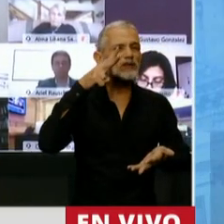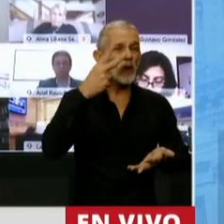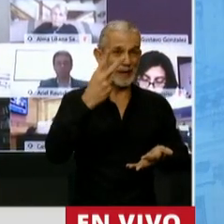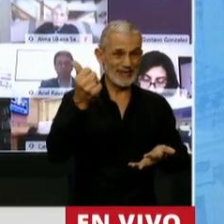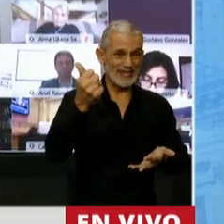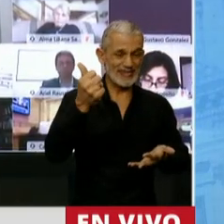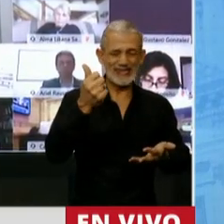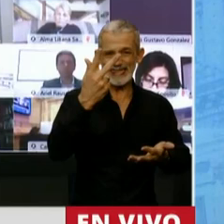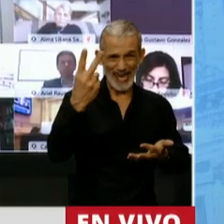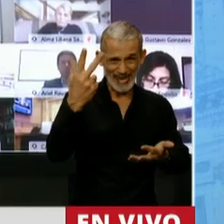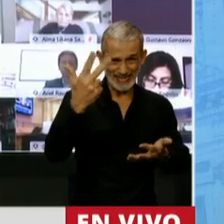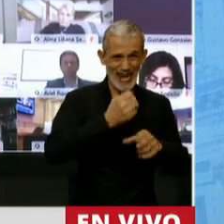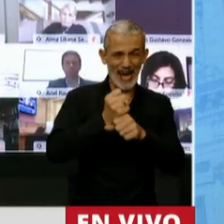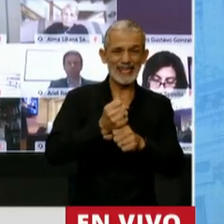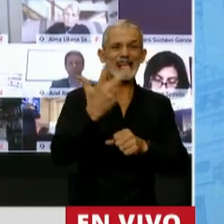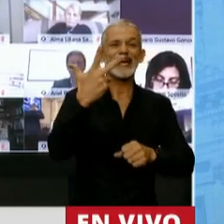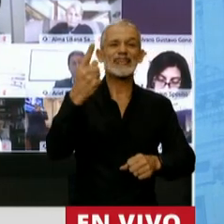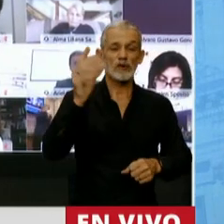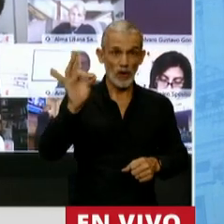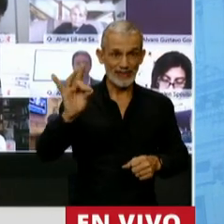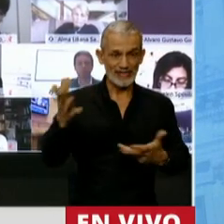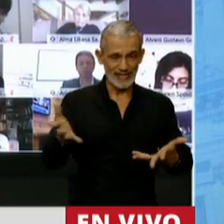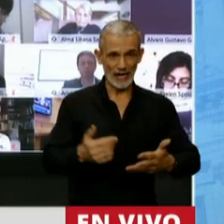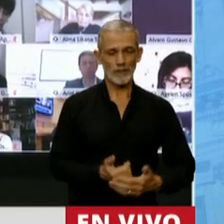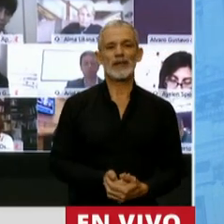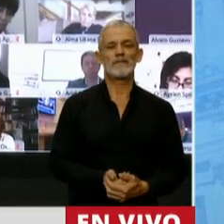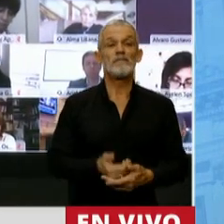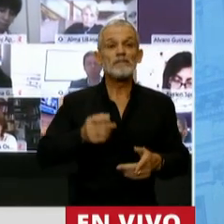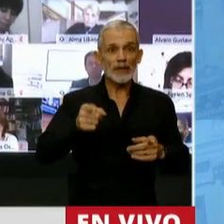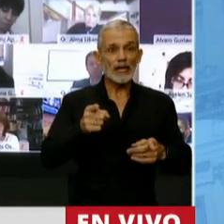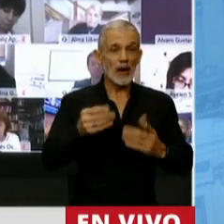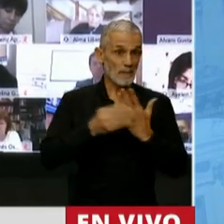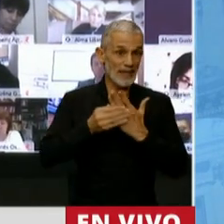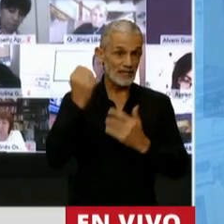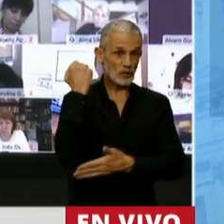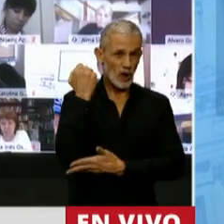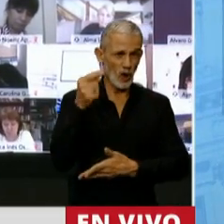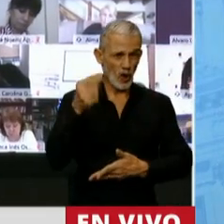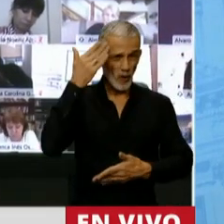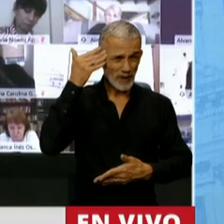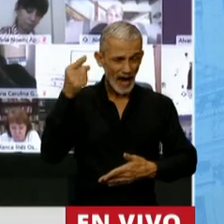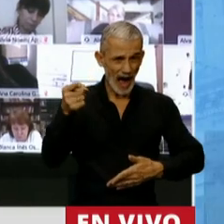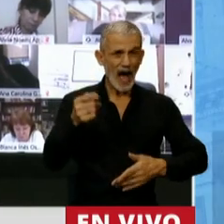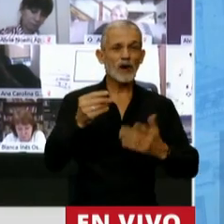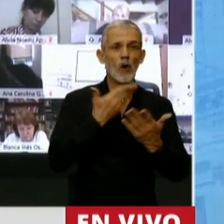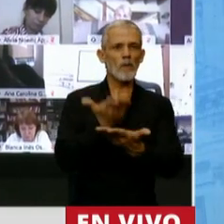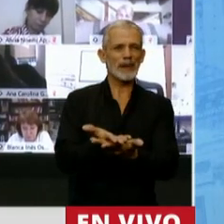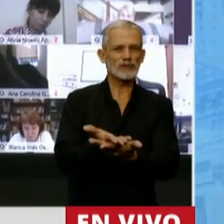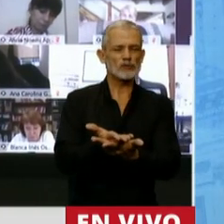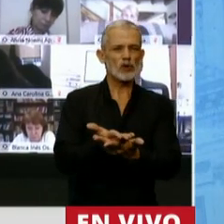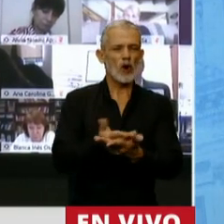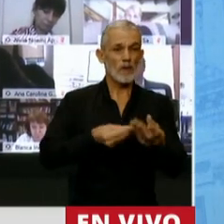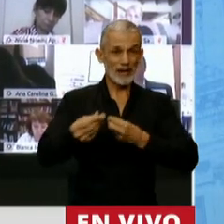hasta el 31 de diciembre. El ministro de Economía cuando presentó el presupuesto en el